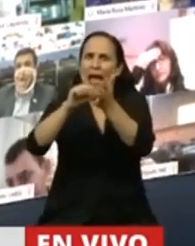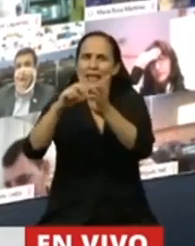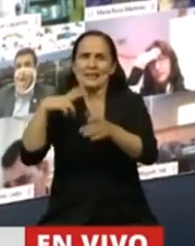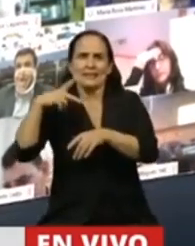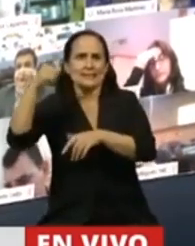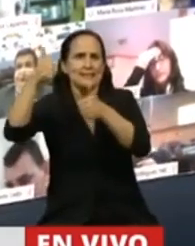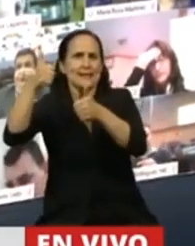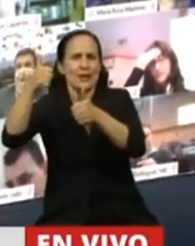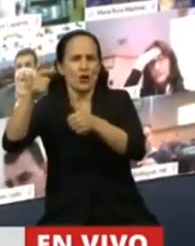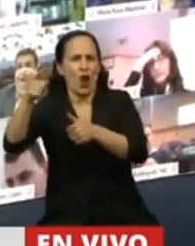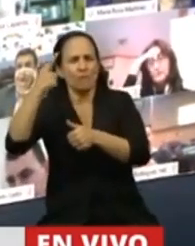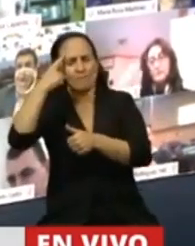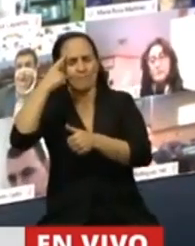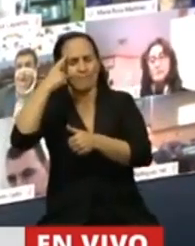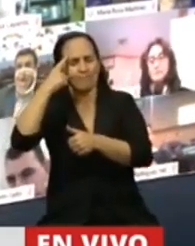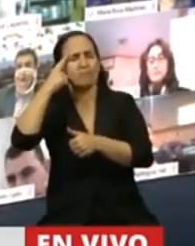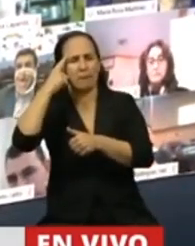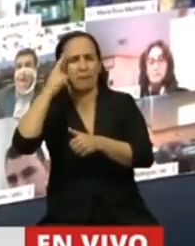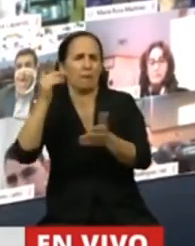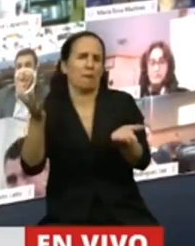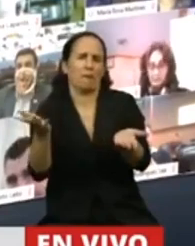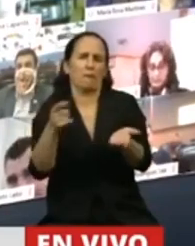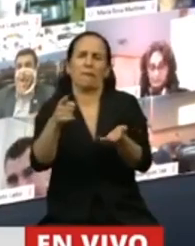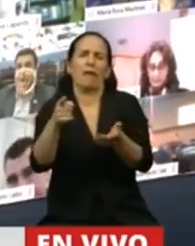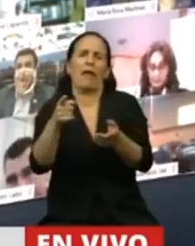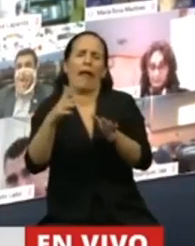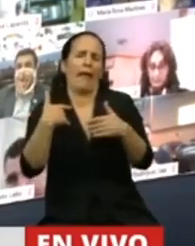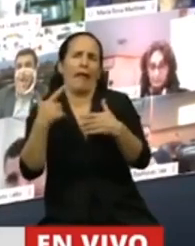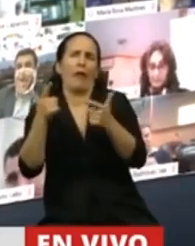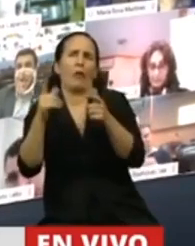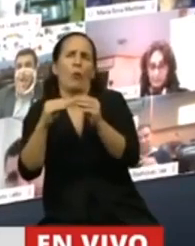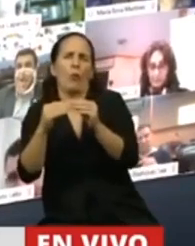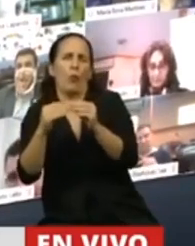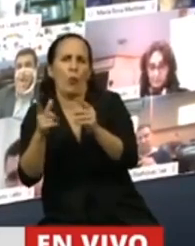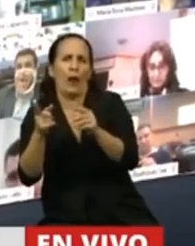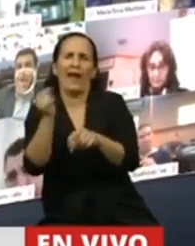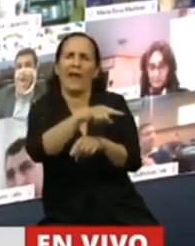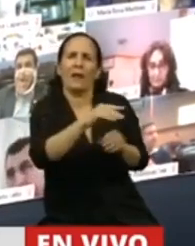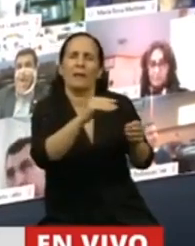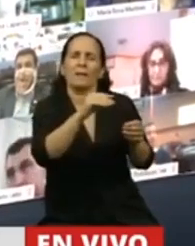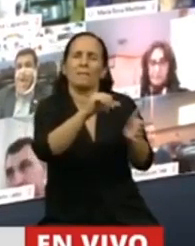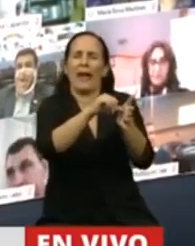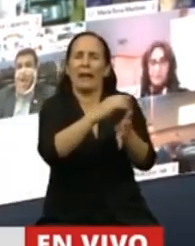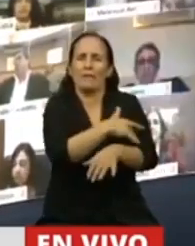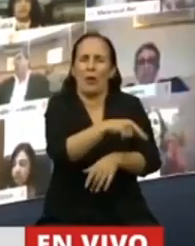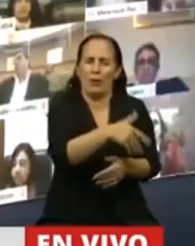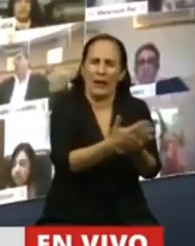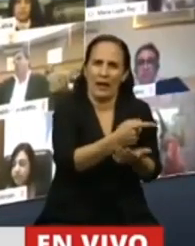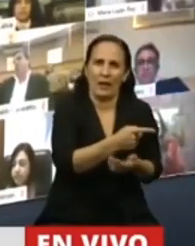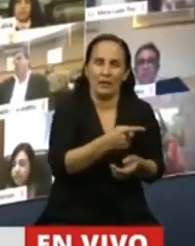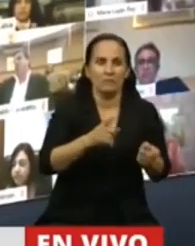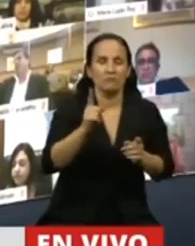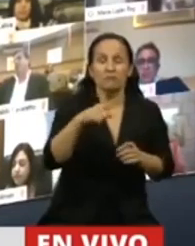que creyeron que esto era un problema de los pobres. Y hay otros que creyeron que el virus era de los ricos